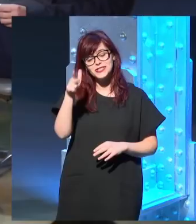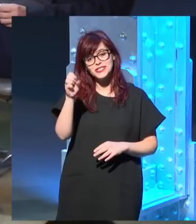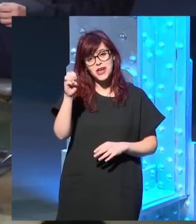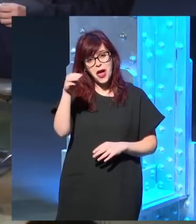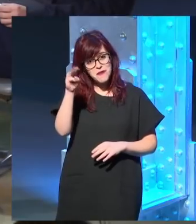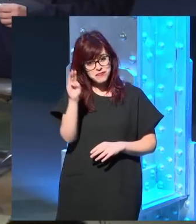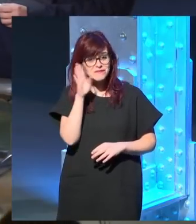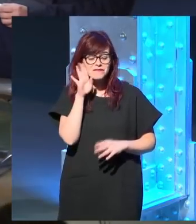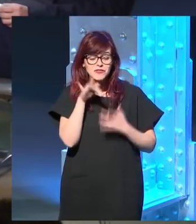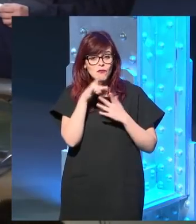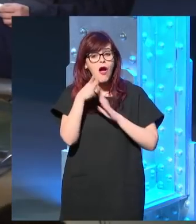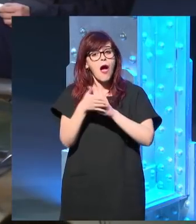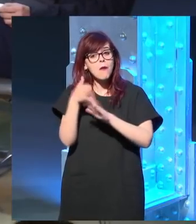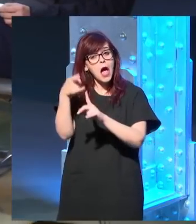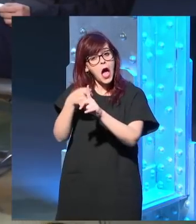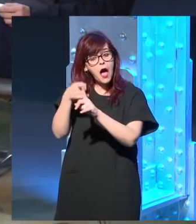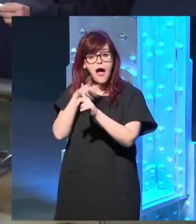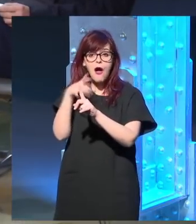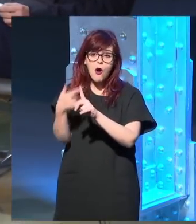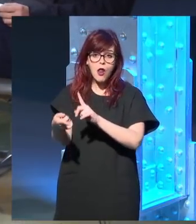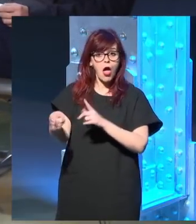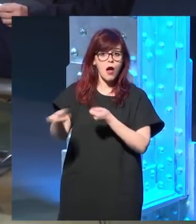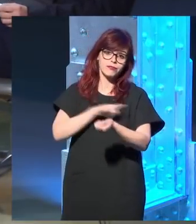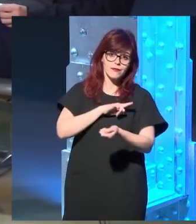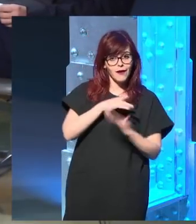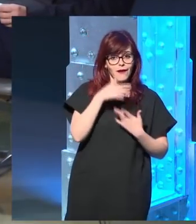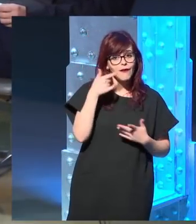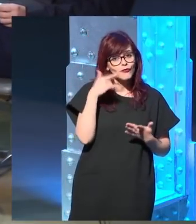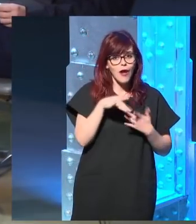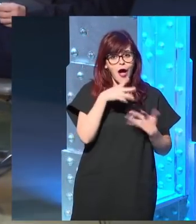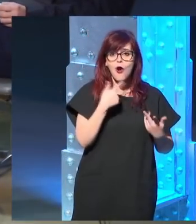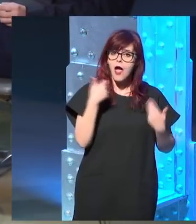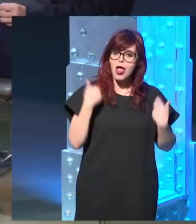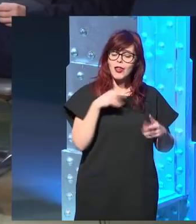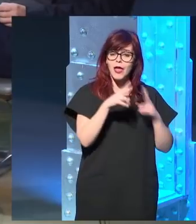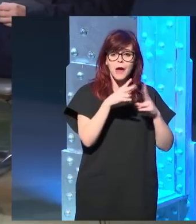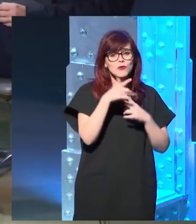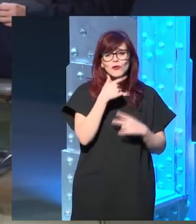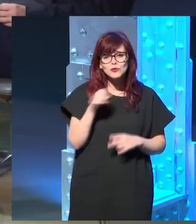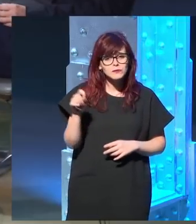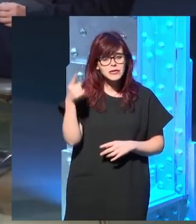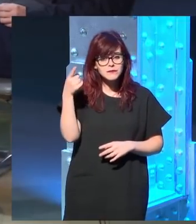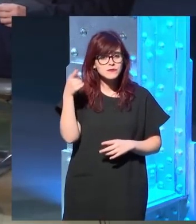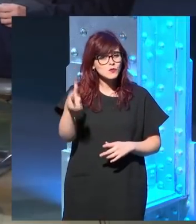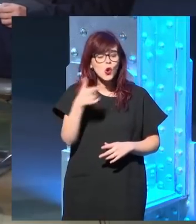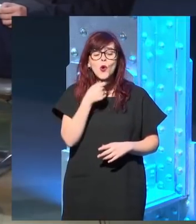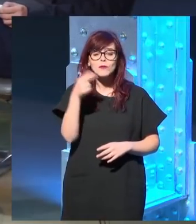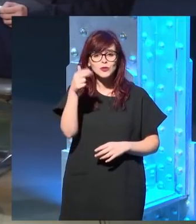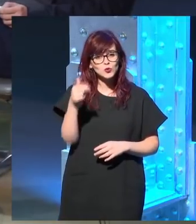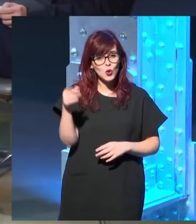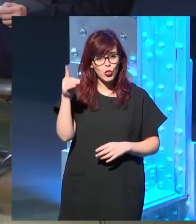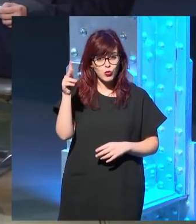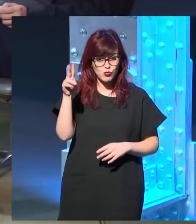Duchamp y qué puedo decir. A mí me gusta porque me gusta. Lo que más me gusta de Marcel Duchamp es